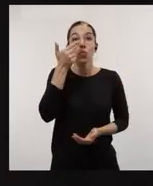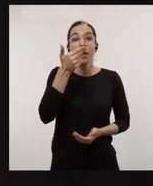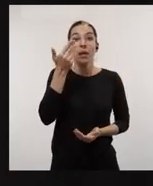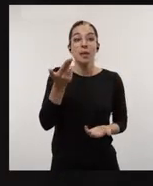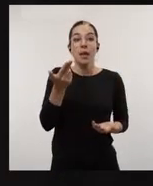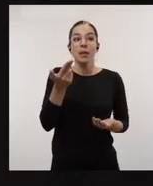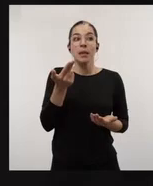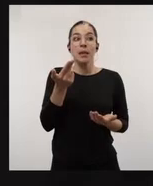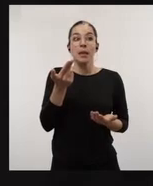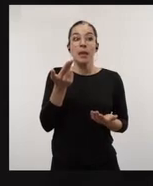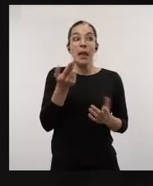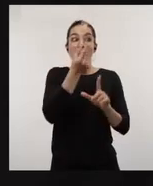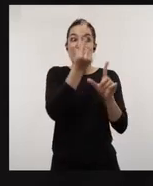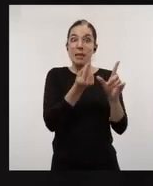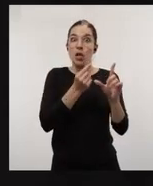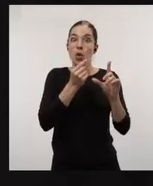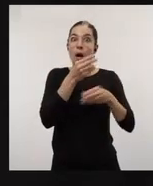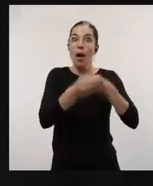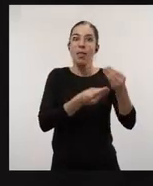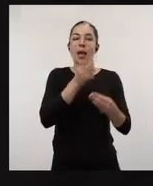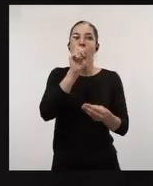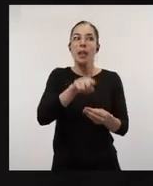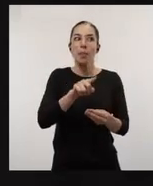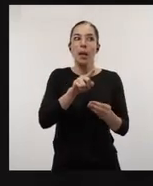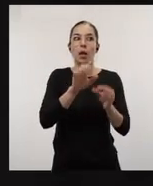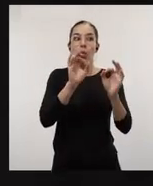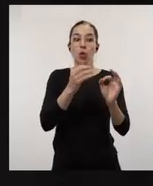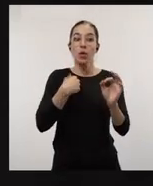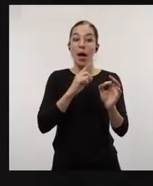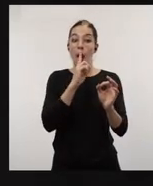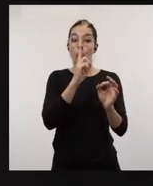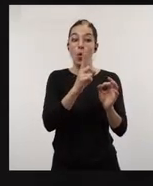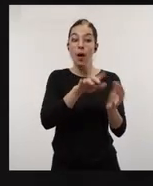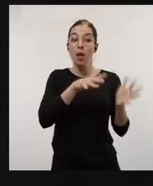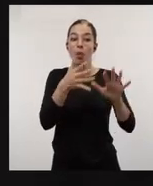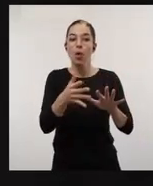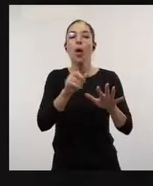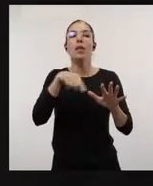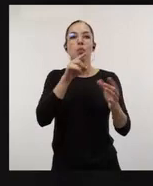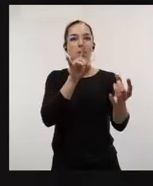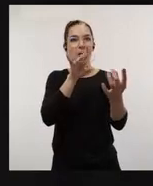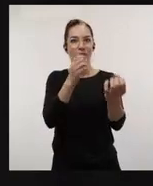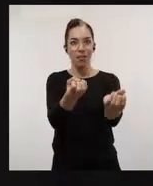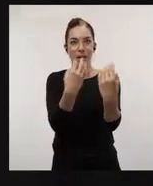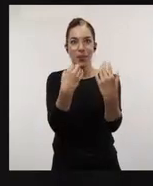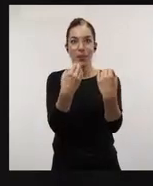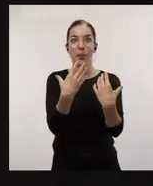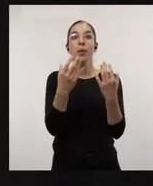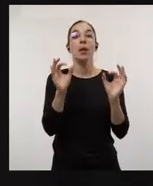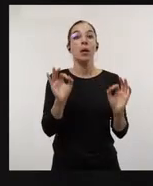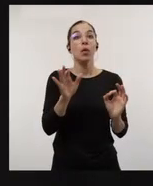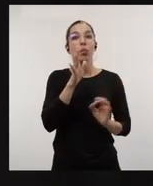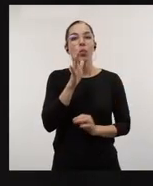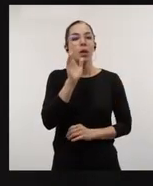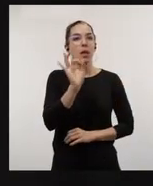sido muy interesante realizar este diseño y obtener la retroalimentación después del primer año de implantación del plan de formación del